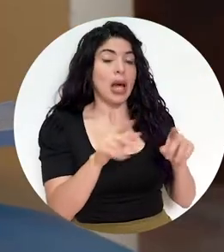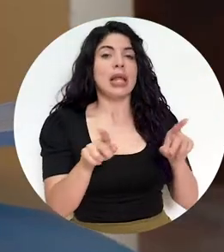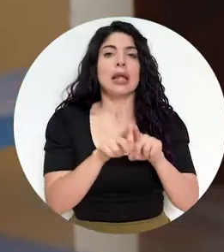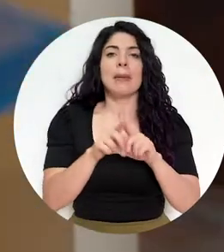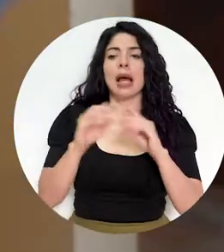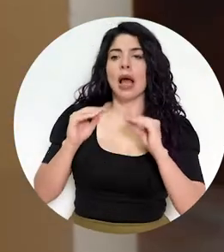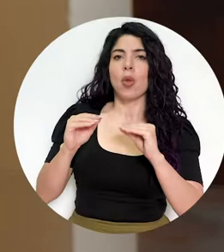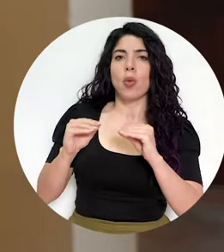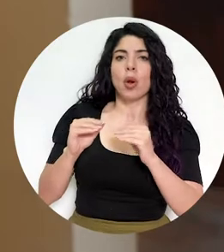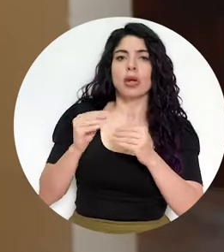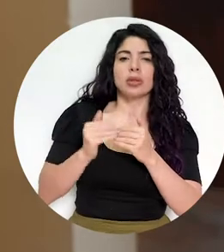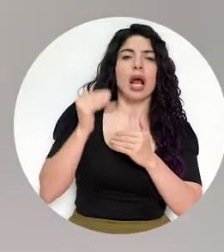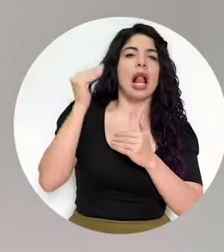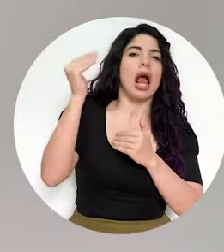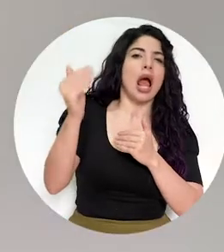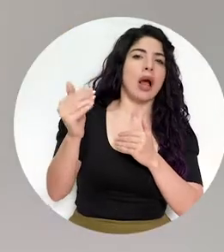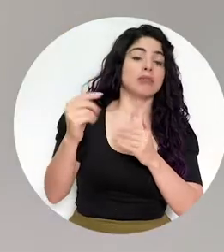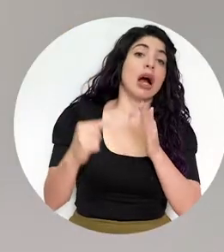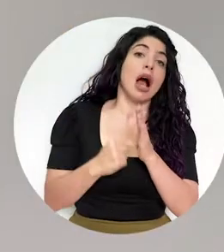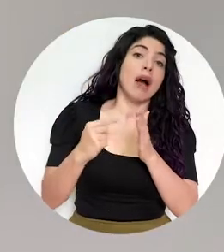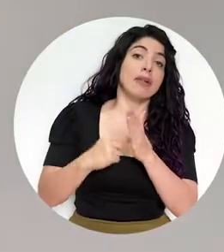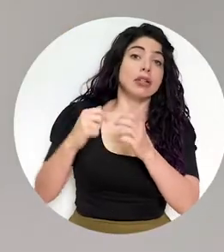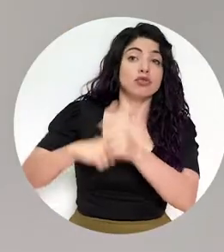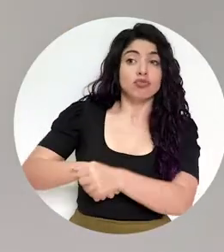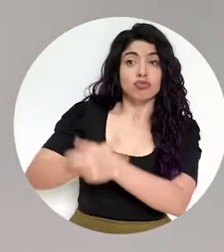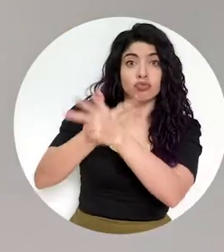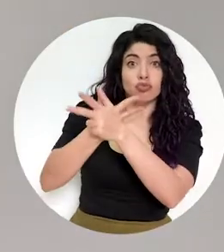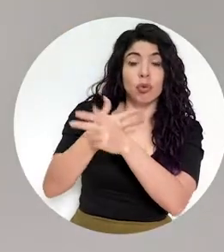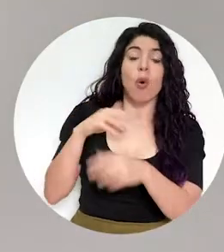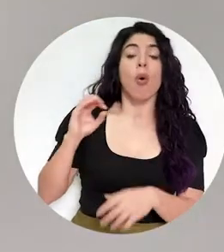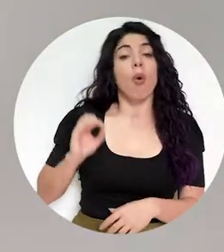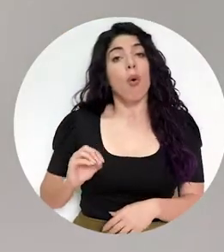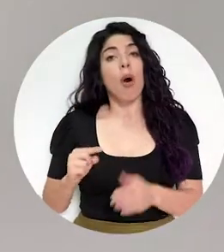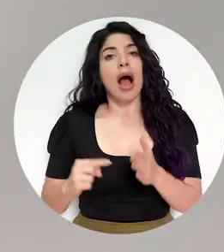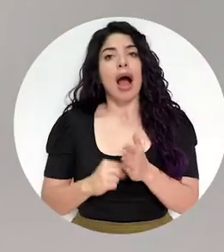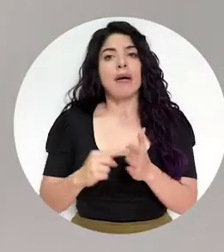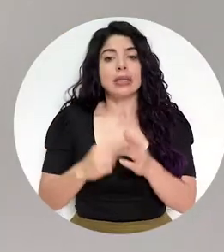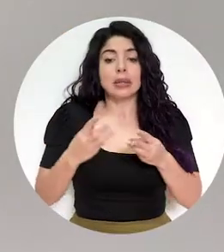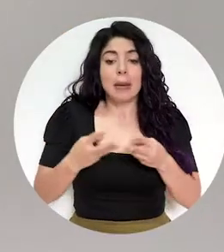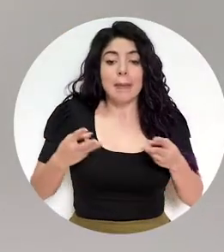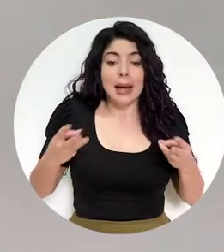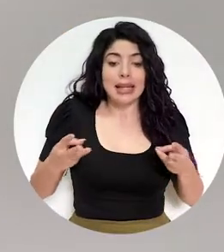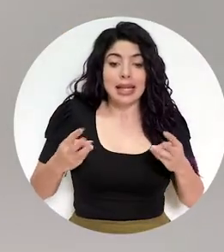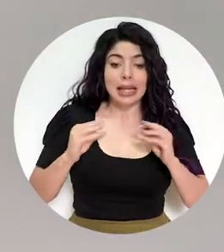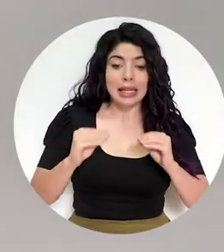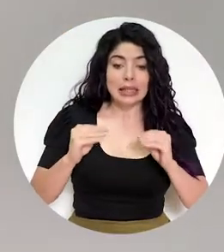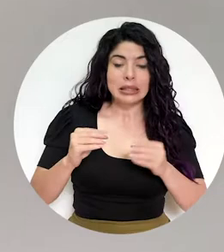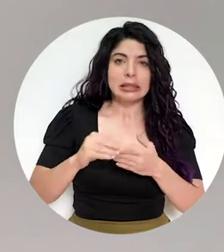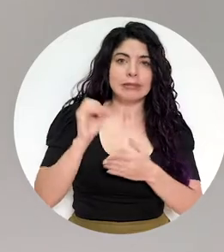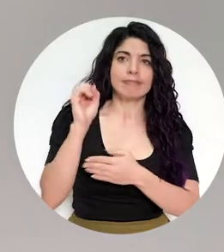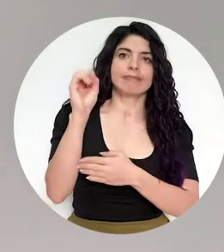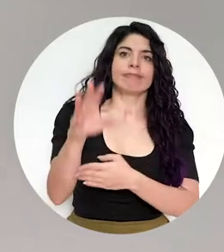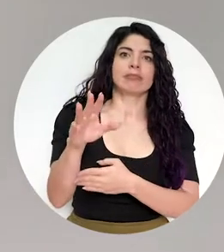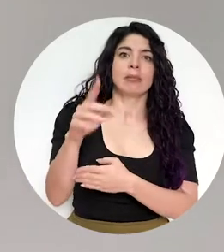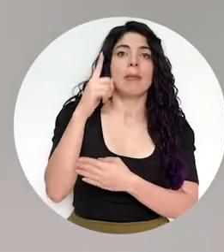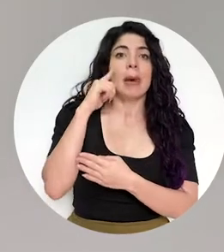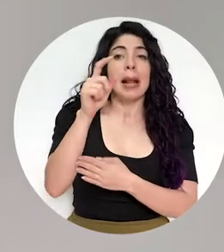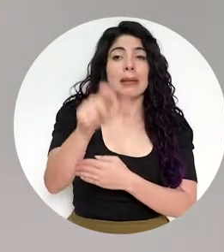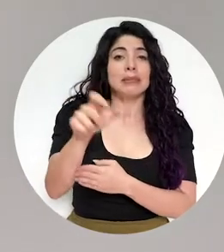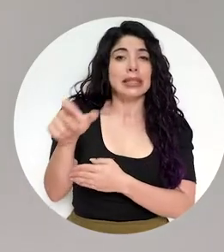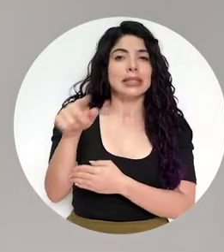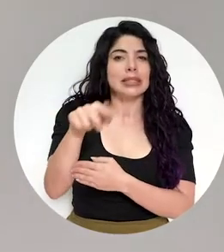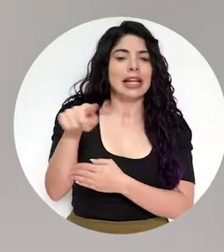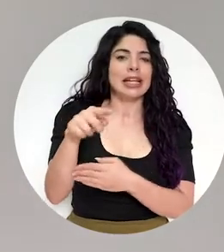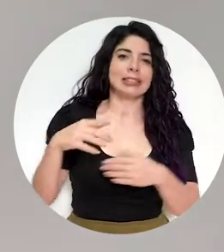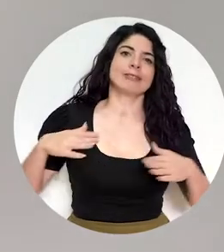educación a distancia, a veces de forma virtual y en ocasiones con materiales didácticos para